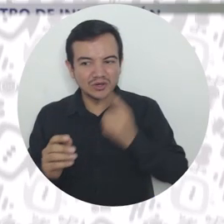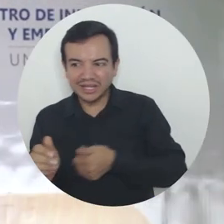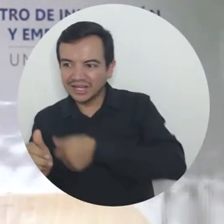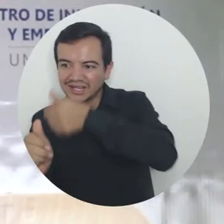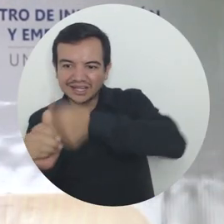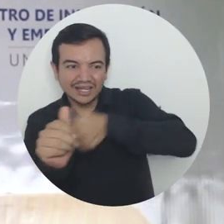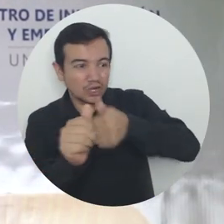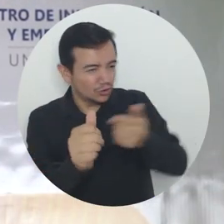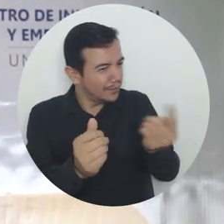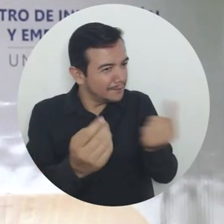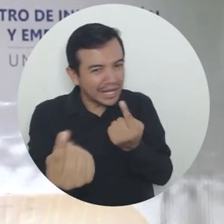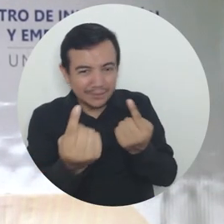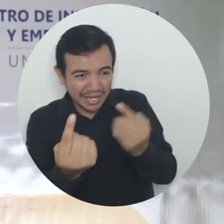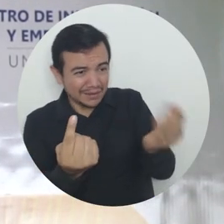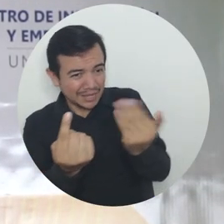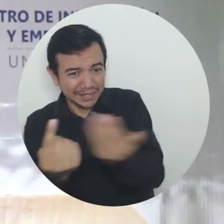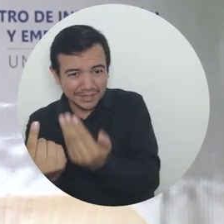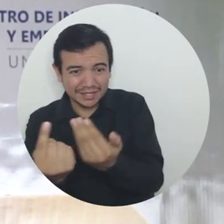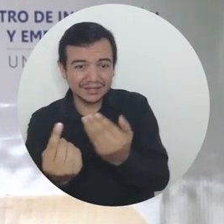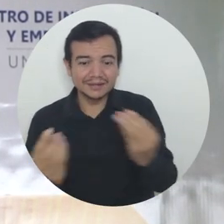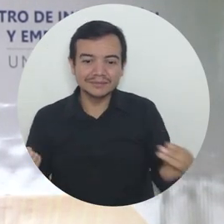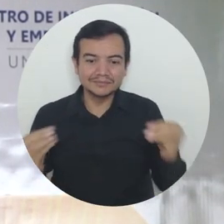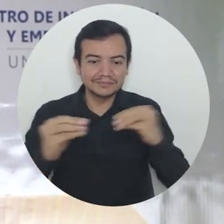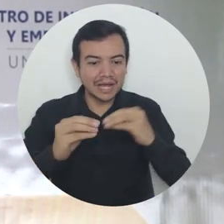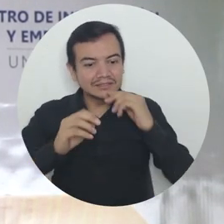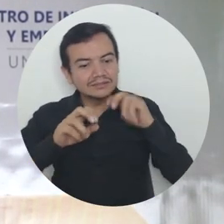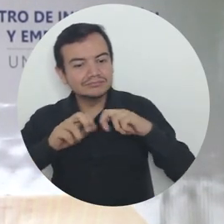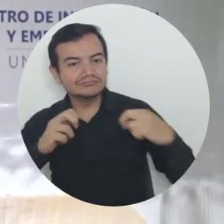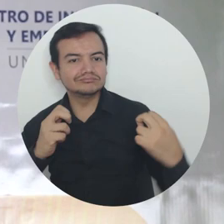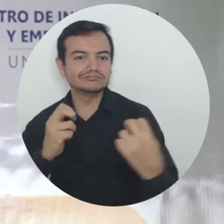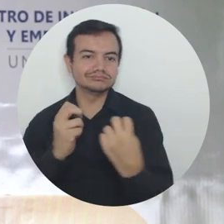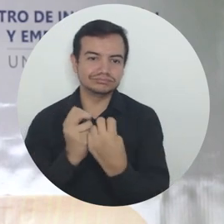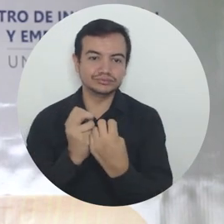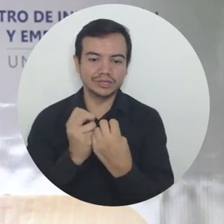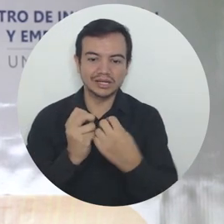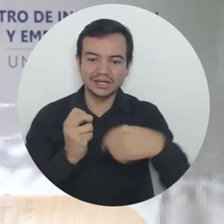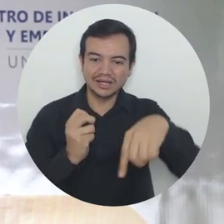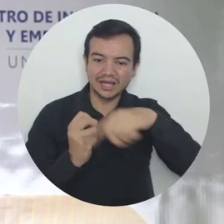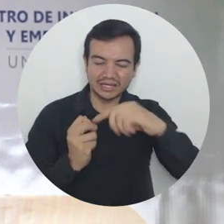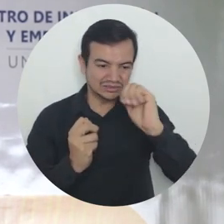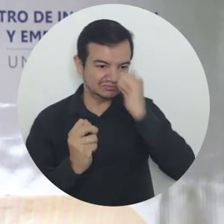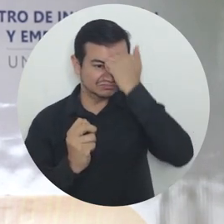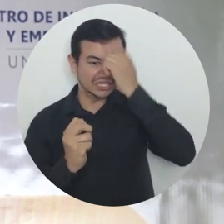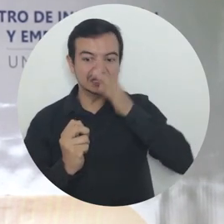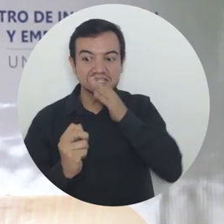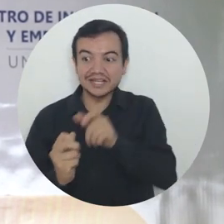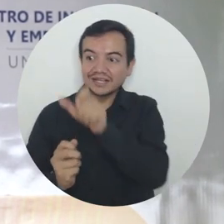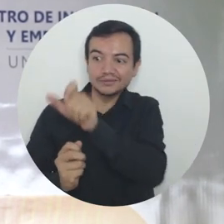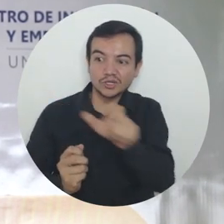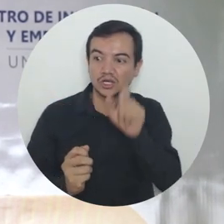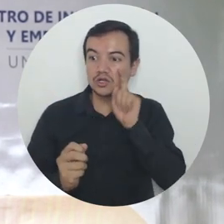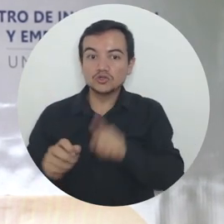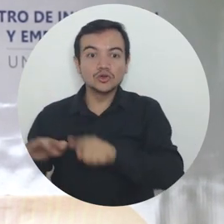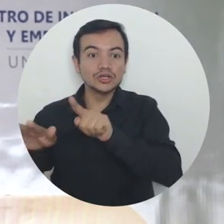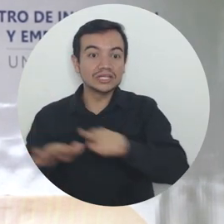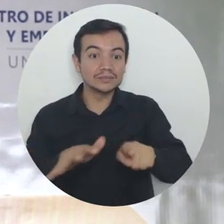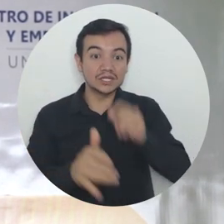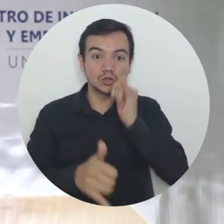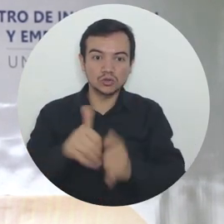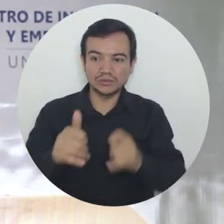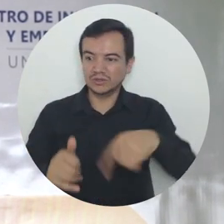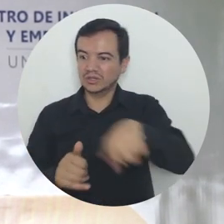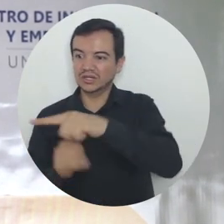Me ha parecido una muy buena estrategia, de hecho se han tomado la molestia de asegurar o cerciorarse de que cada estudiante esté